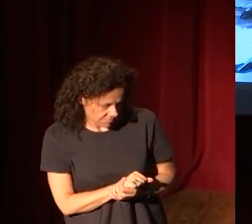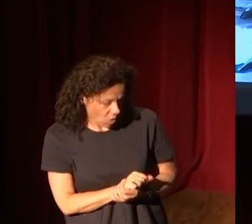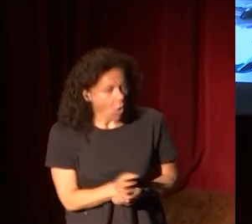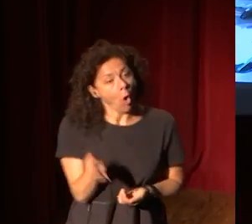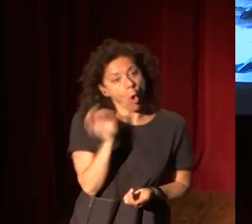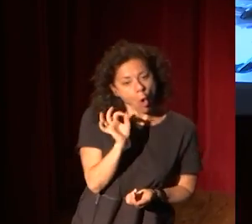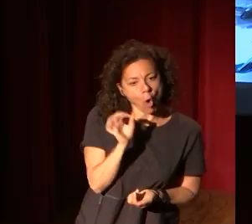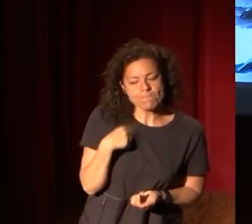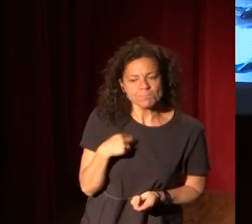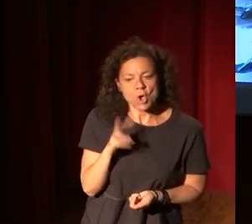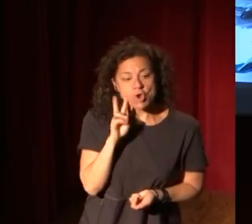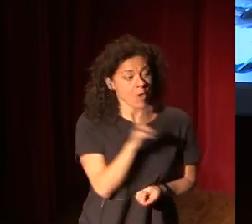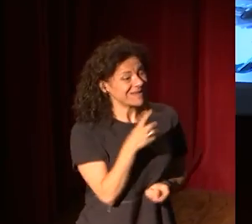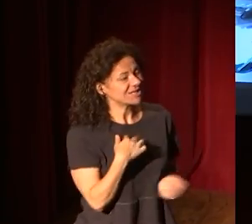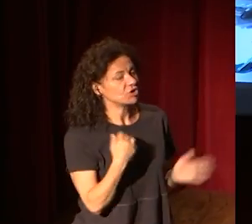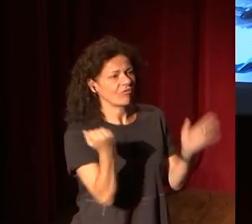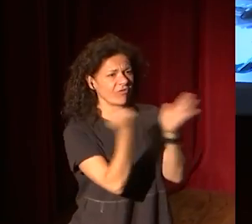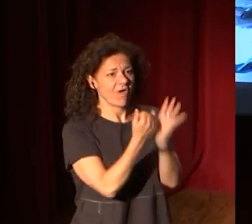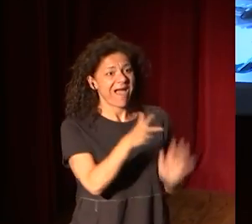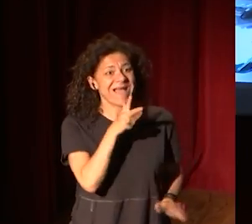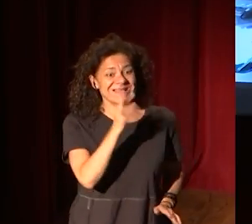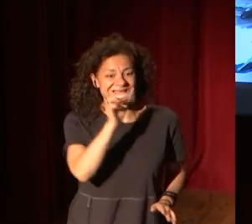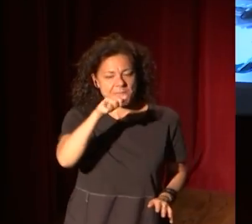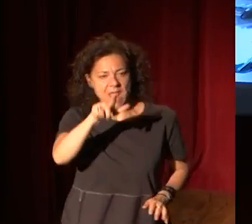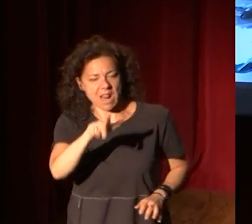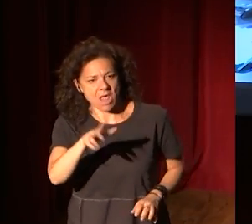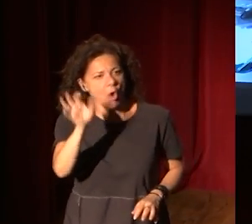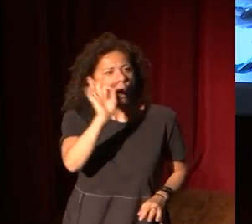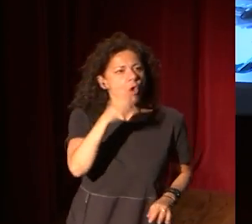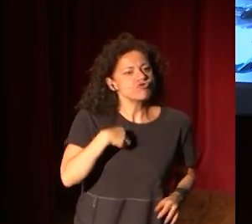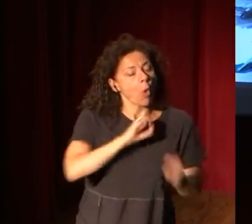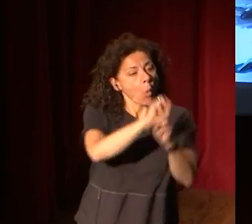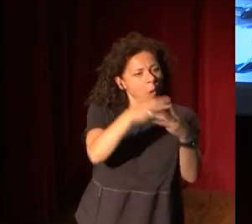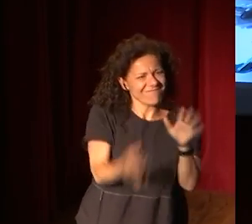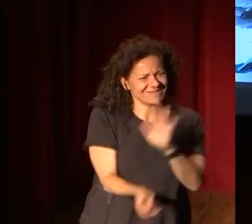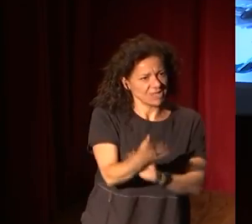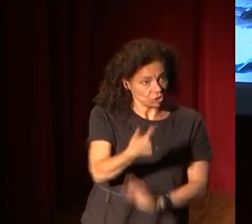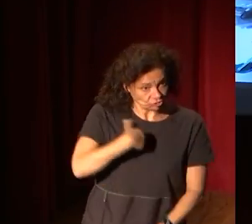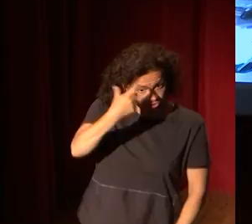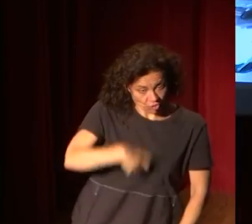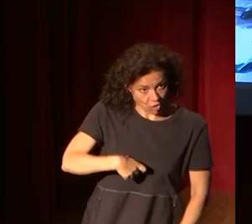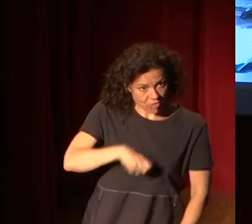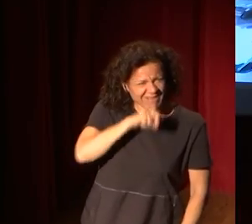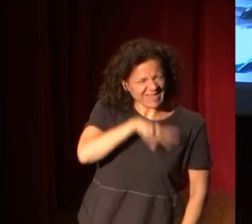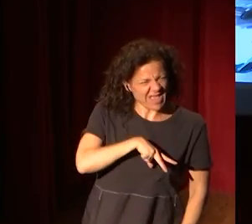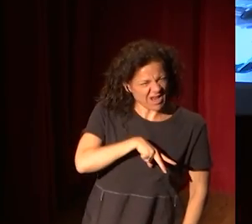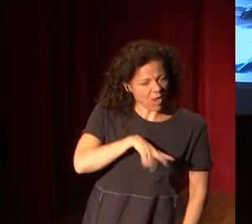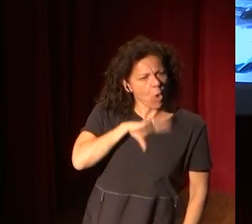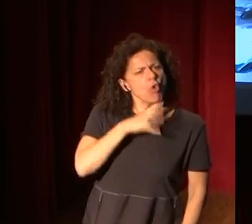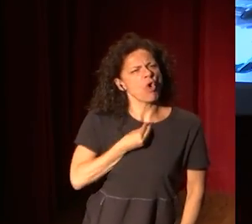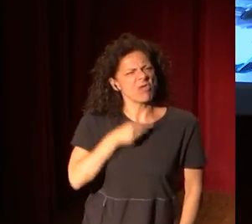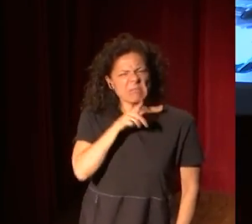O, por otro lado, no, mire, es que yo hago código, yo hago HTML, voy a decir HTML, yo es que hago webs, yo, ¿quién? Goya, ese, ¿quién era?